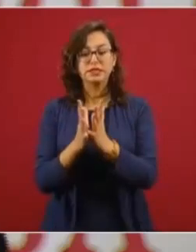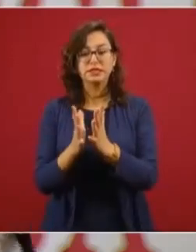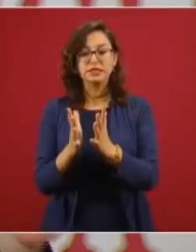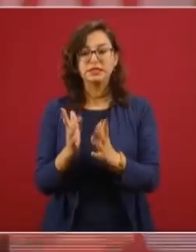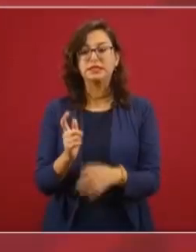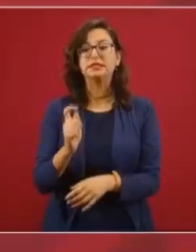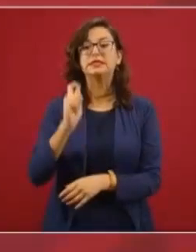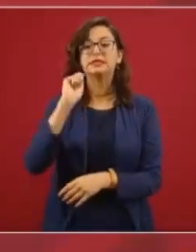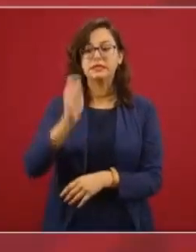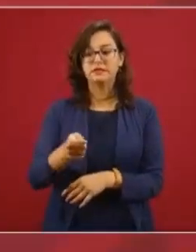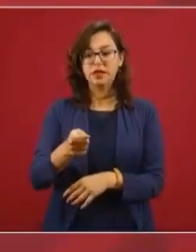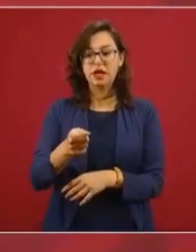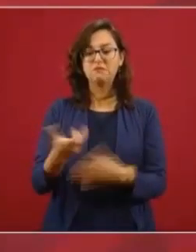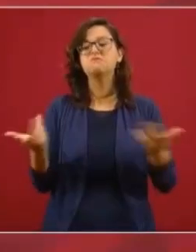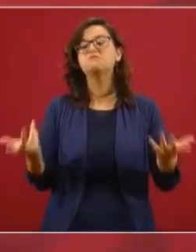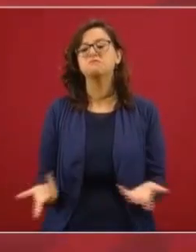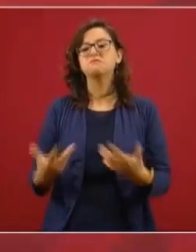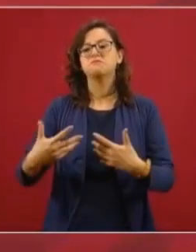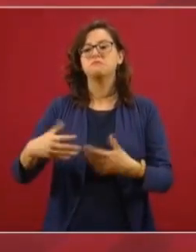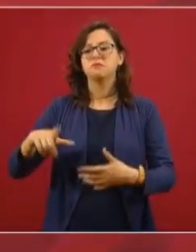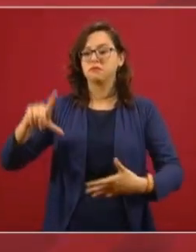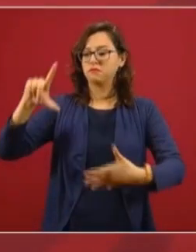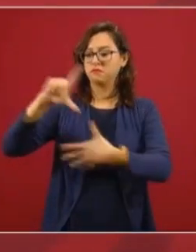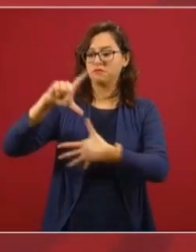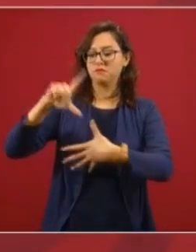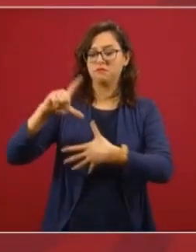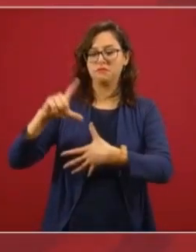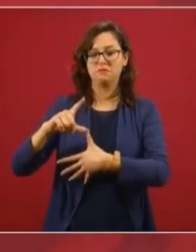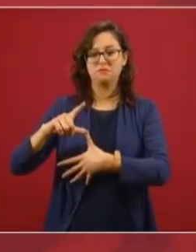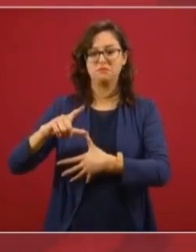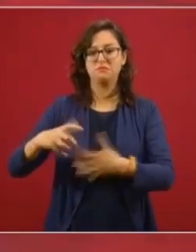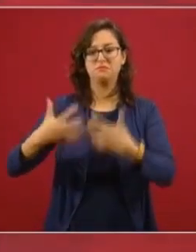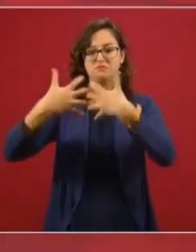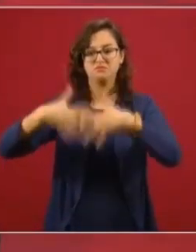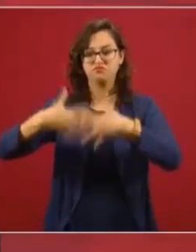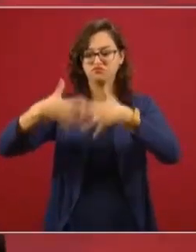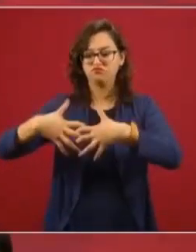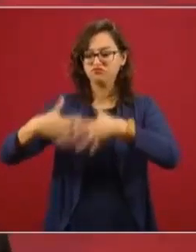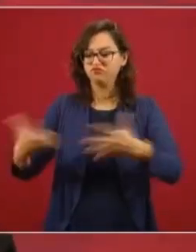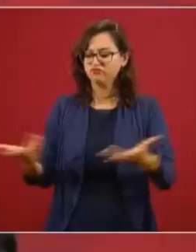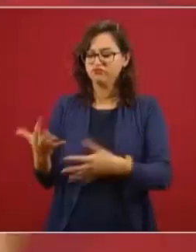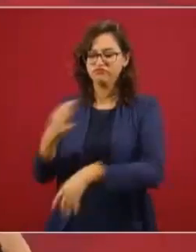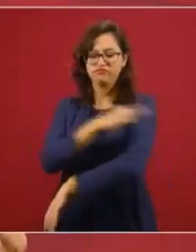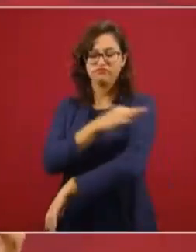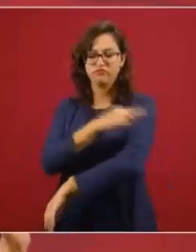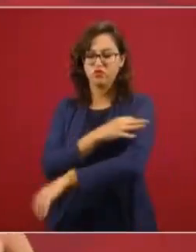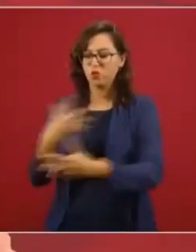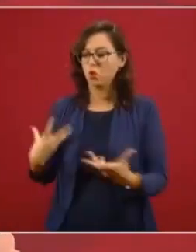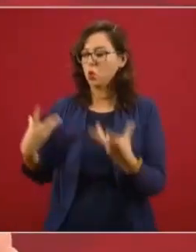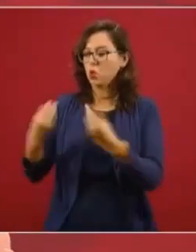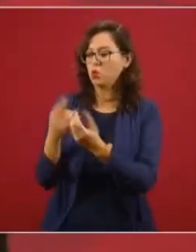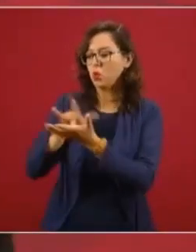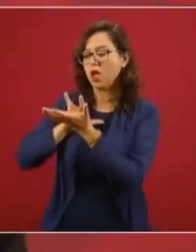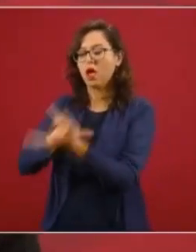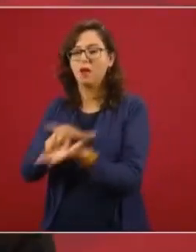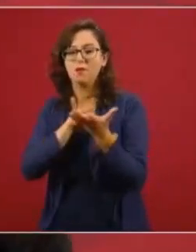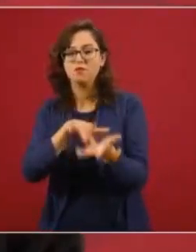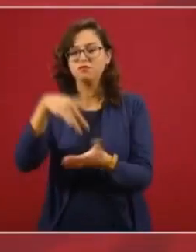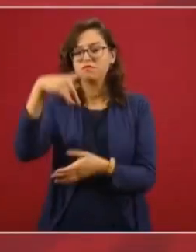es latinoamericana con una transferencia de tecnología. Se va a producir en México y en Argentina.